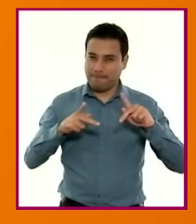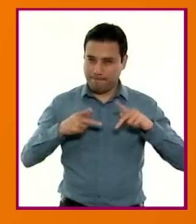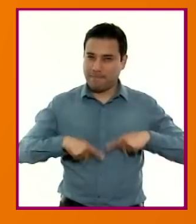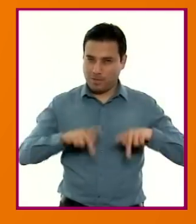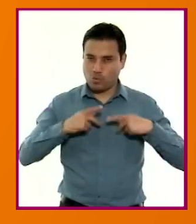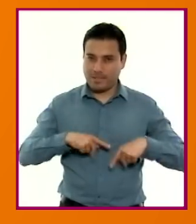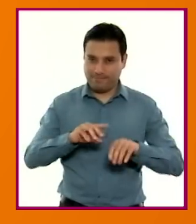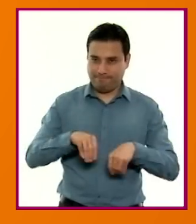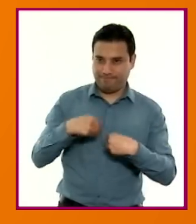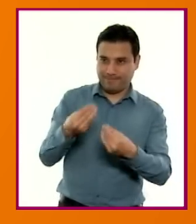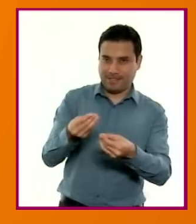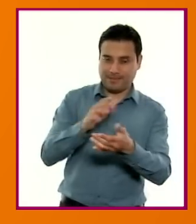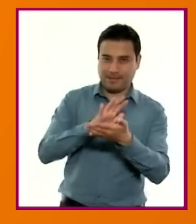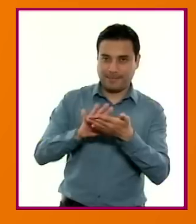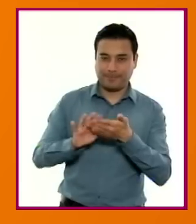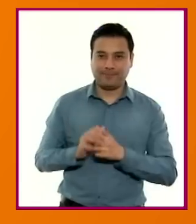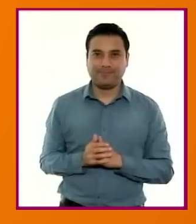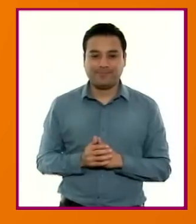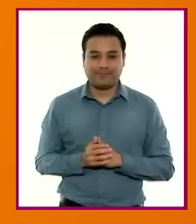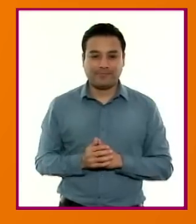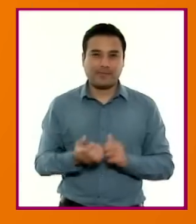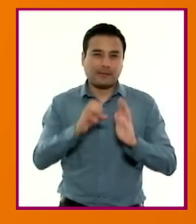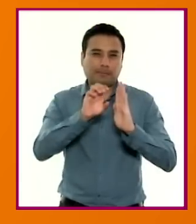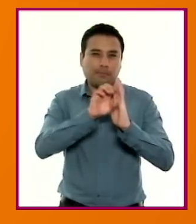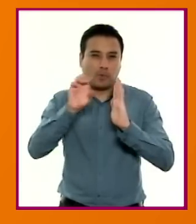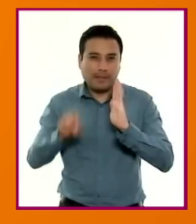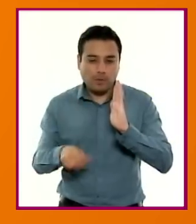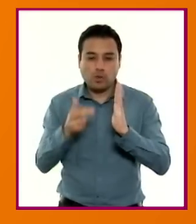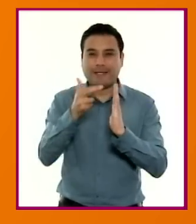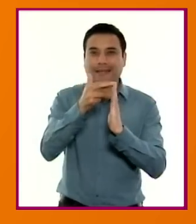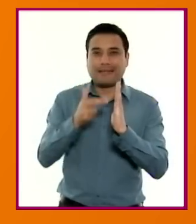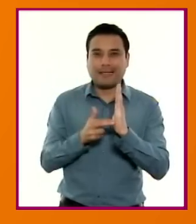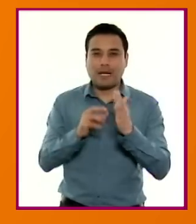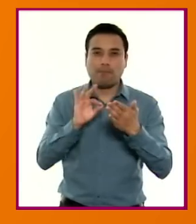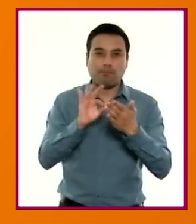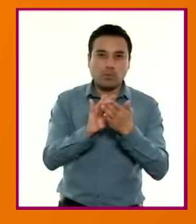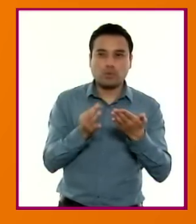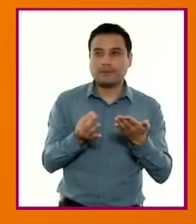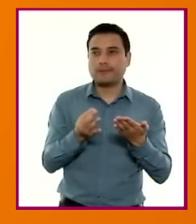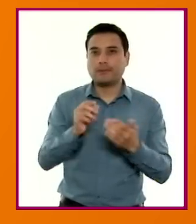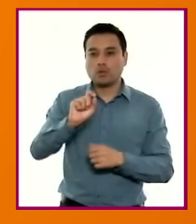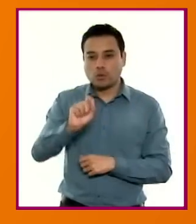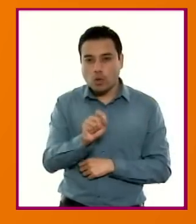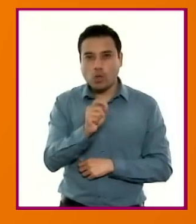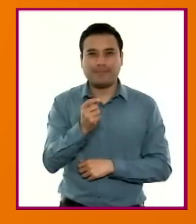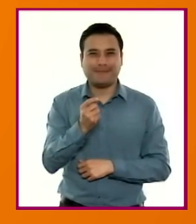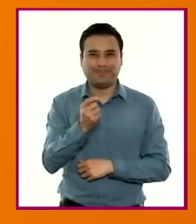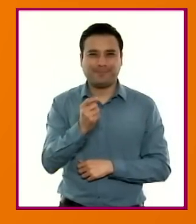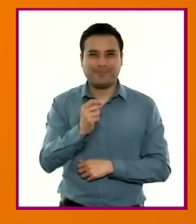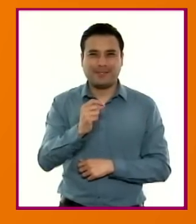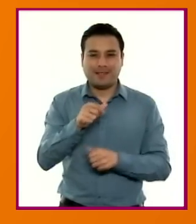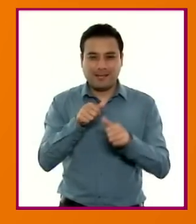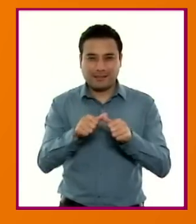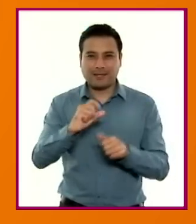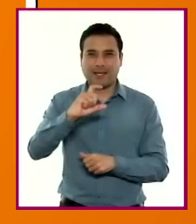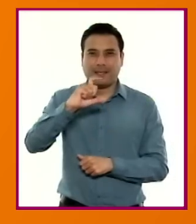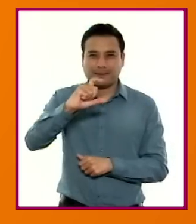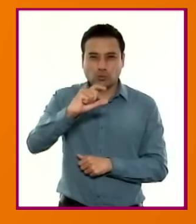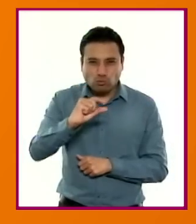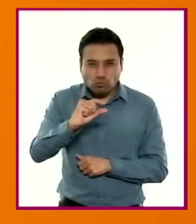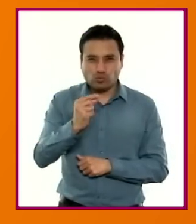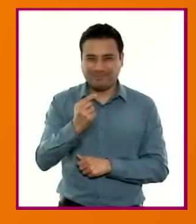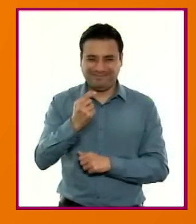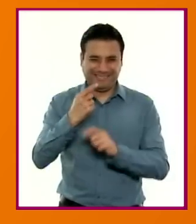reconocimiento y uso de normas gramaticales como puntos, comas, signos de interrogación, mayúsculas, minúsculas, etc.,